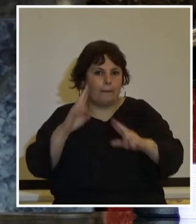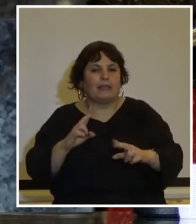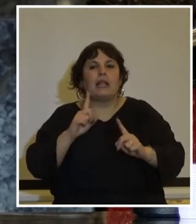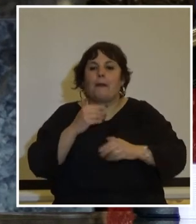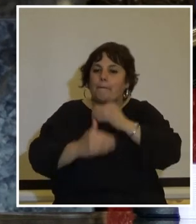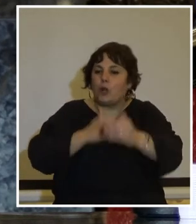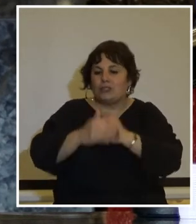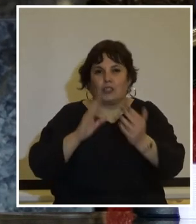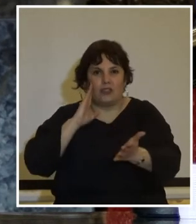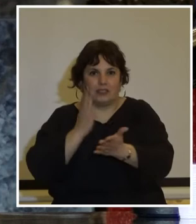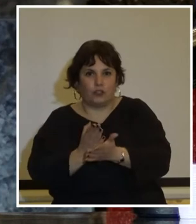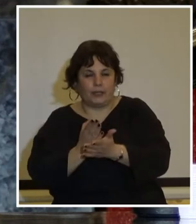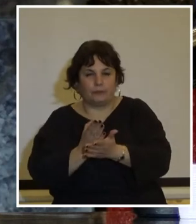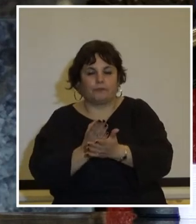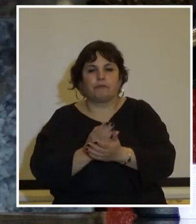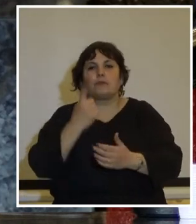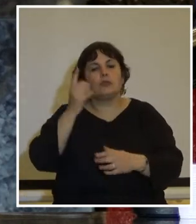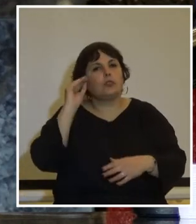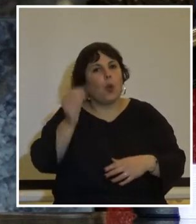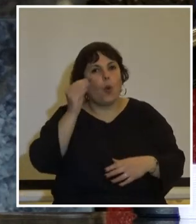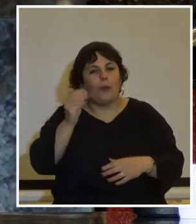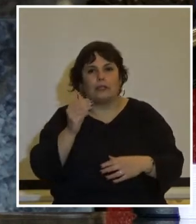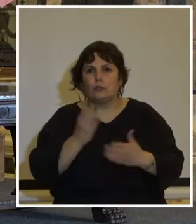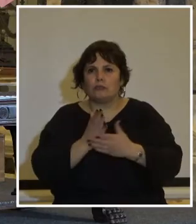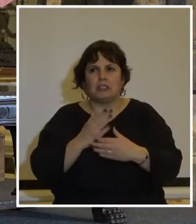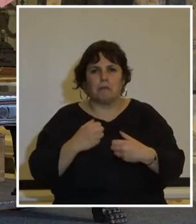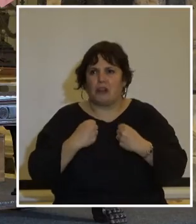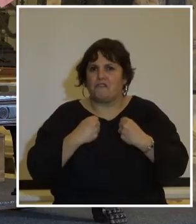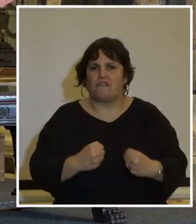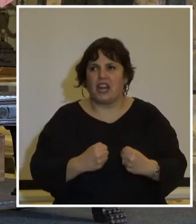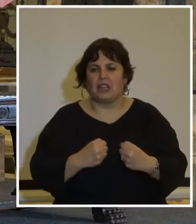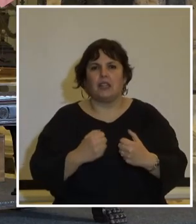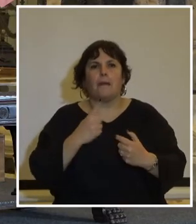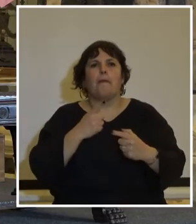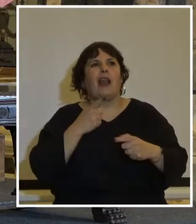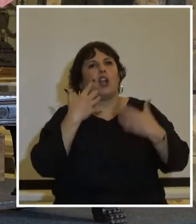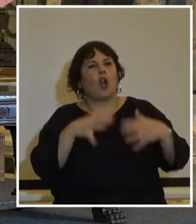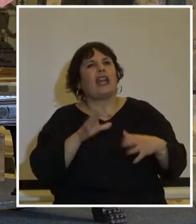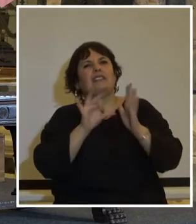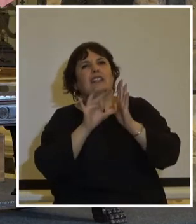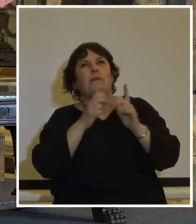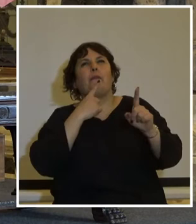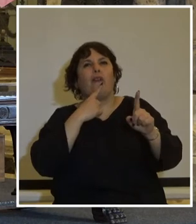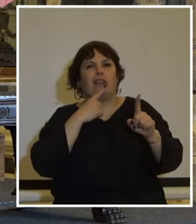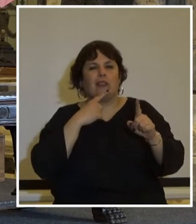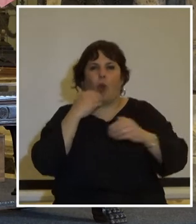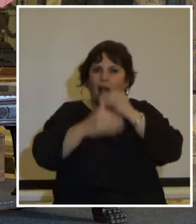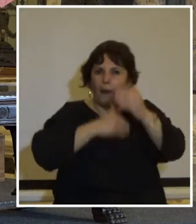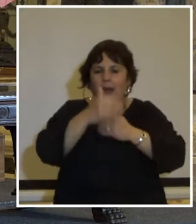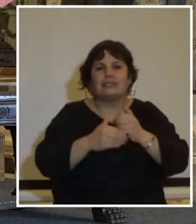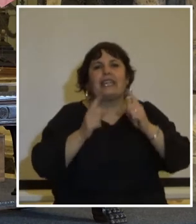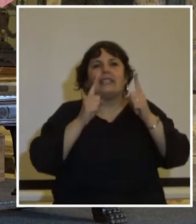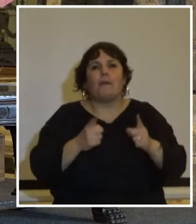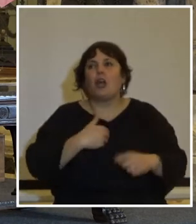dictatorial una juventud en primera línea de combate para evitar que el francismo avance al mismo tiempo que se iba disminuyendo